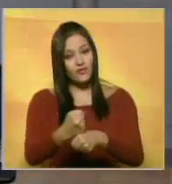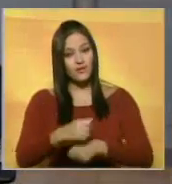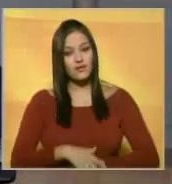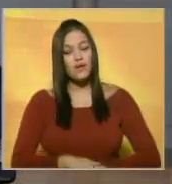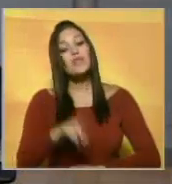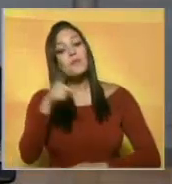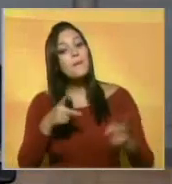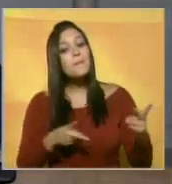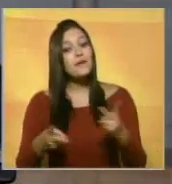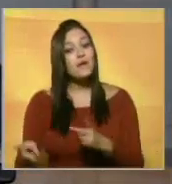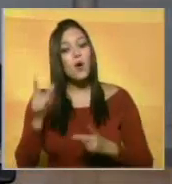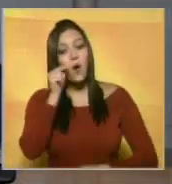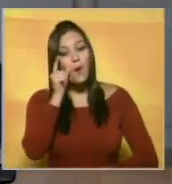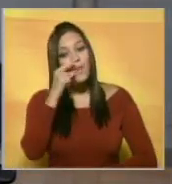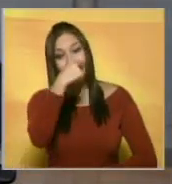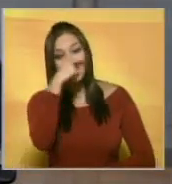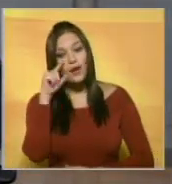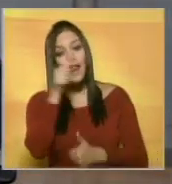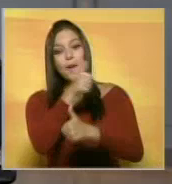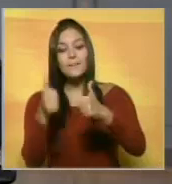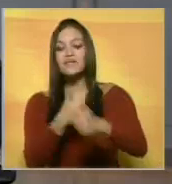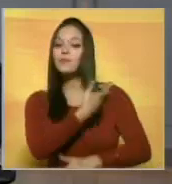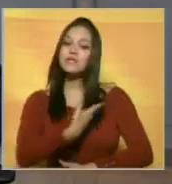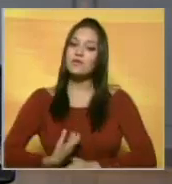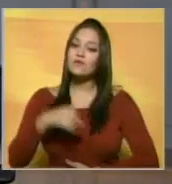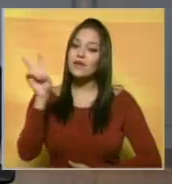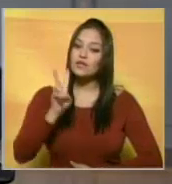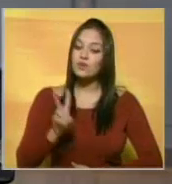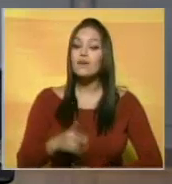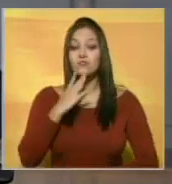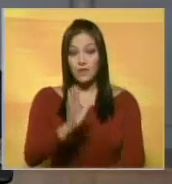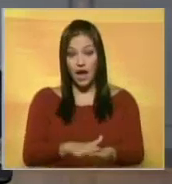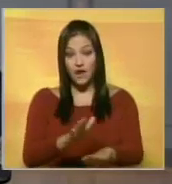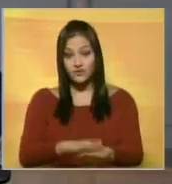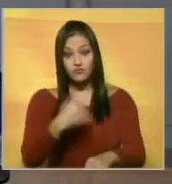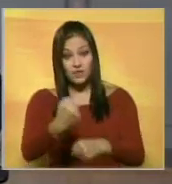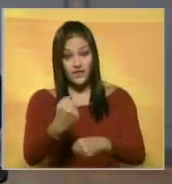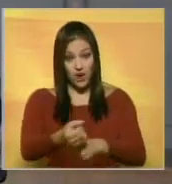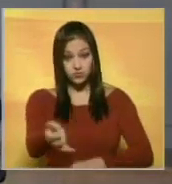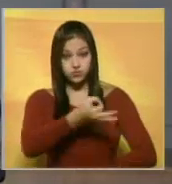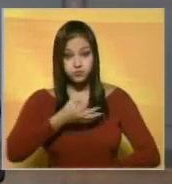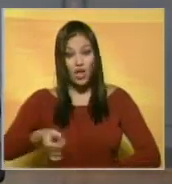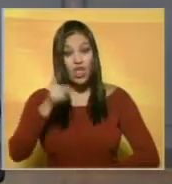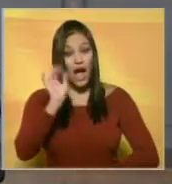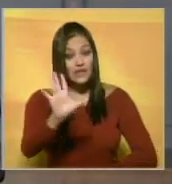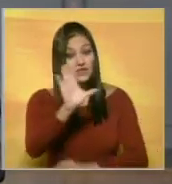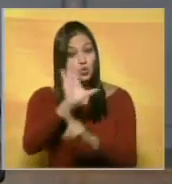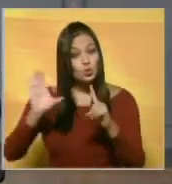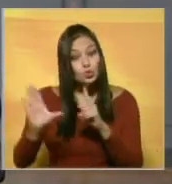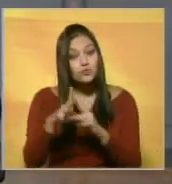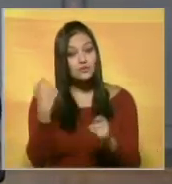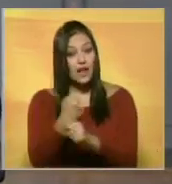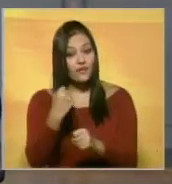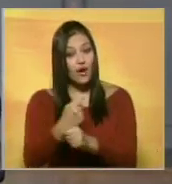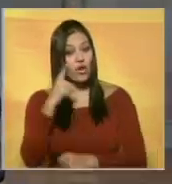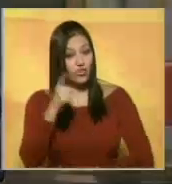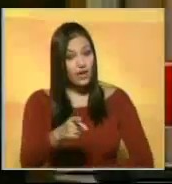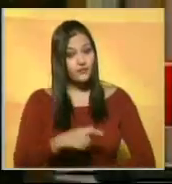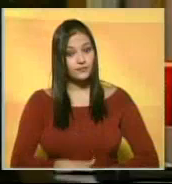dio la bienvenida a Nicolás Maduro como vicepresidente de la República. Afirma que la eficiencia debe ser característica de su gestión.